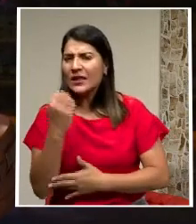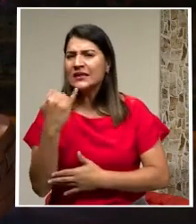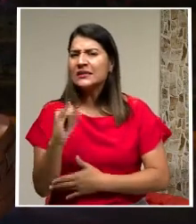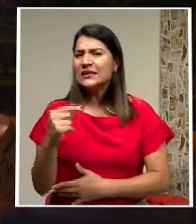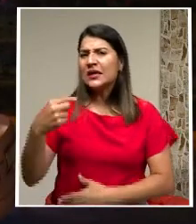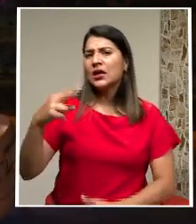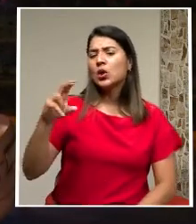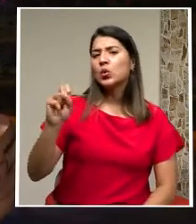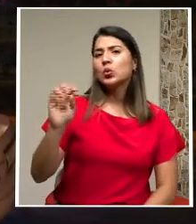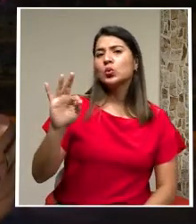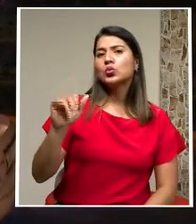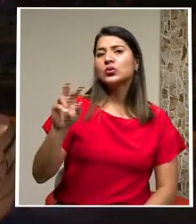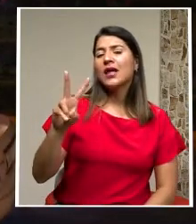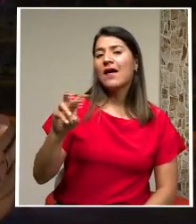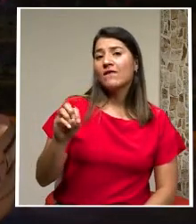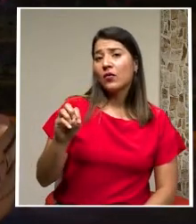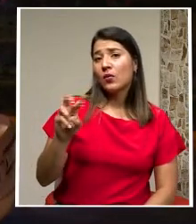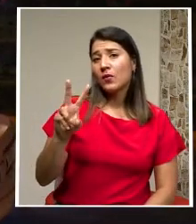Gustavo Viales